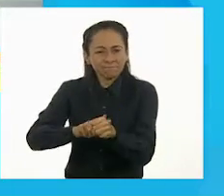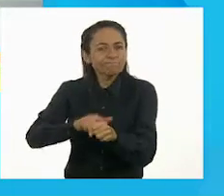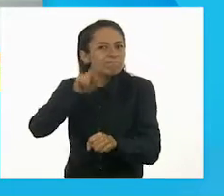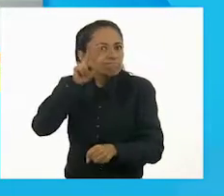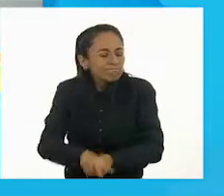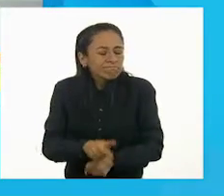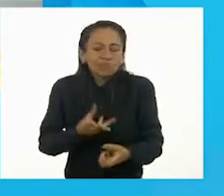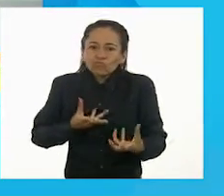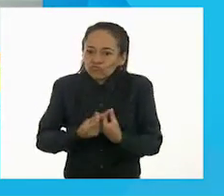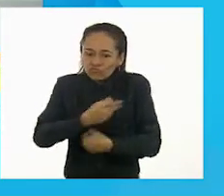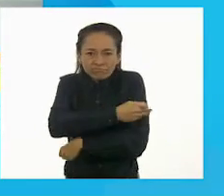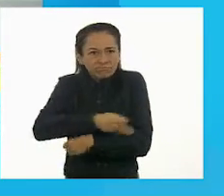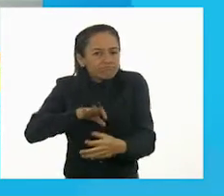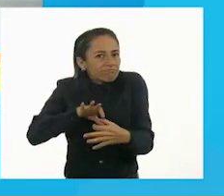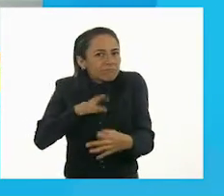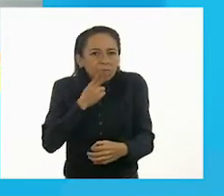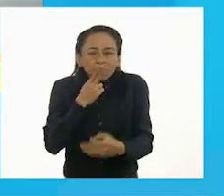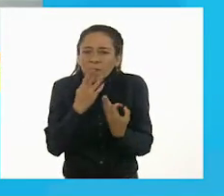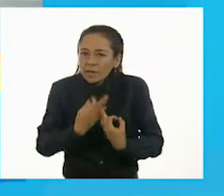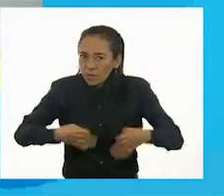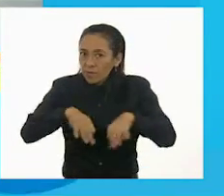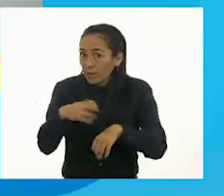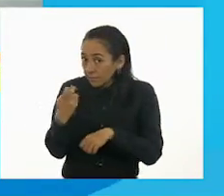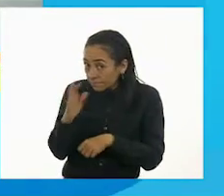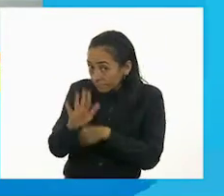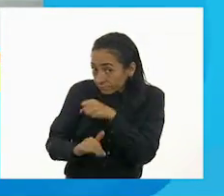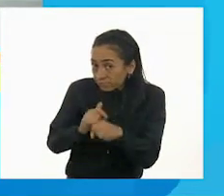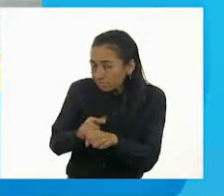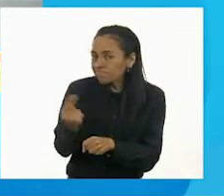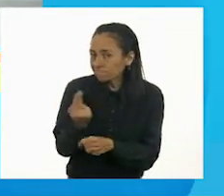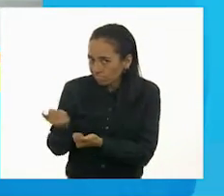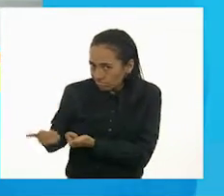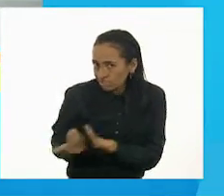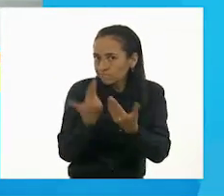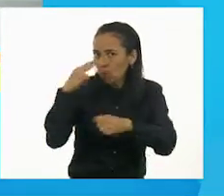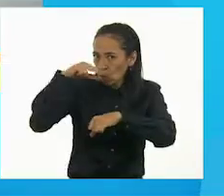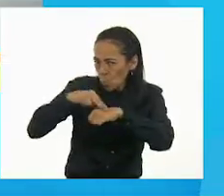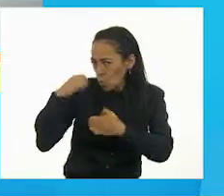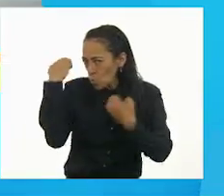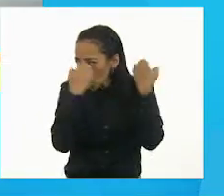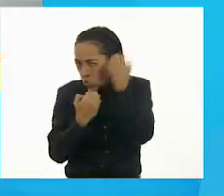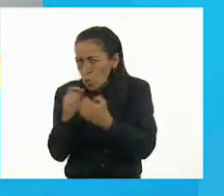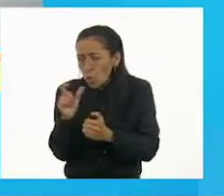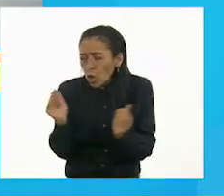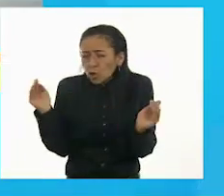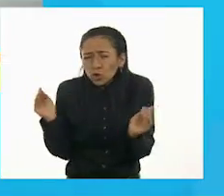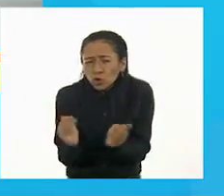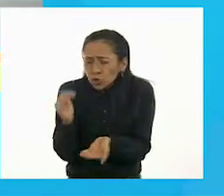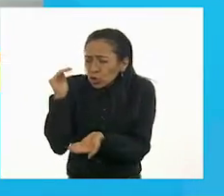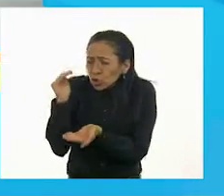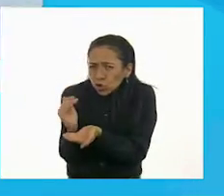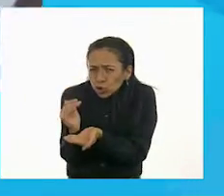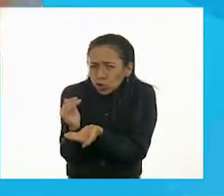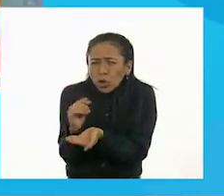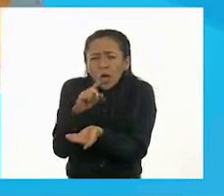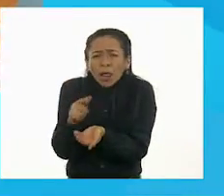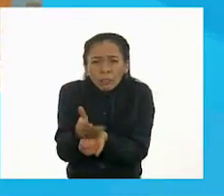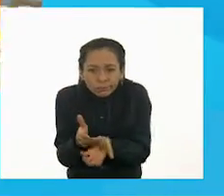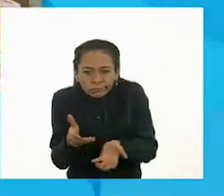nuestras familias y como tal, también merecen atención médica y cuidados especiales desde que son cachorritos hasta que ya están viejitos.